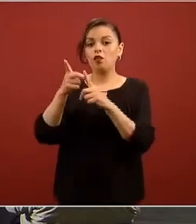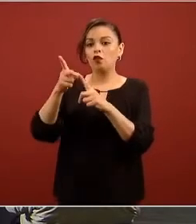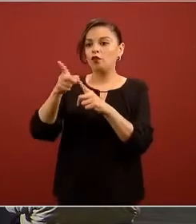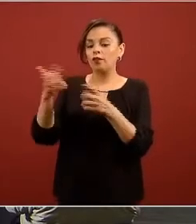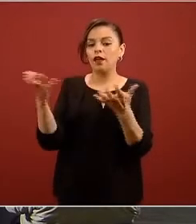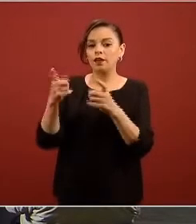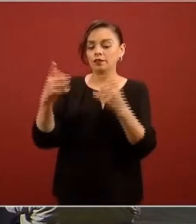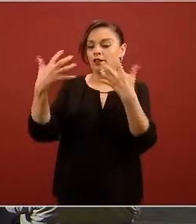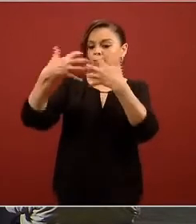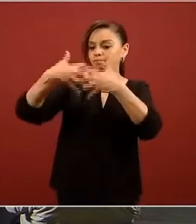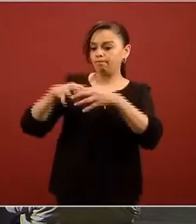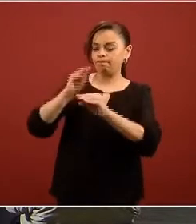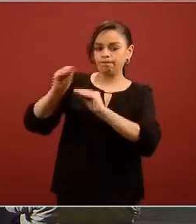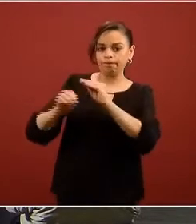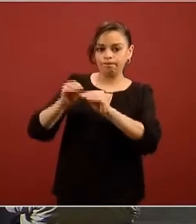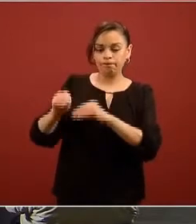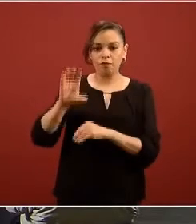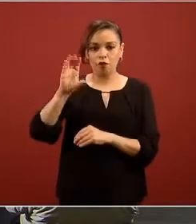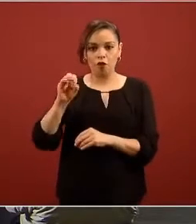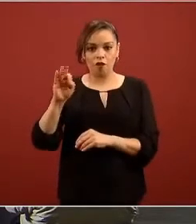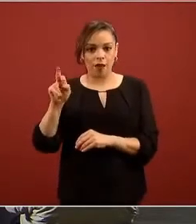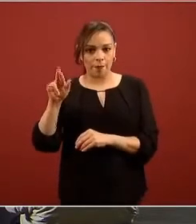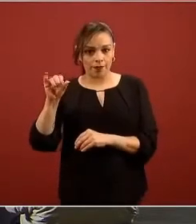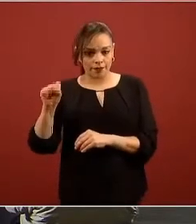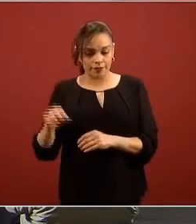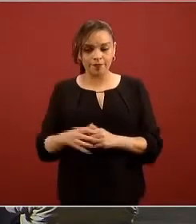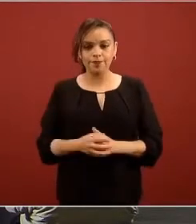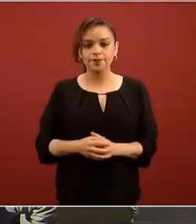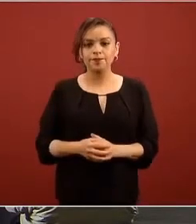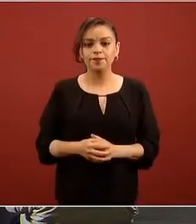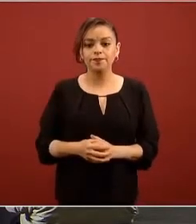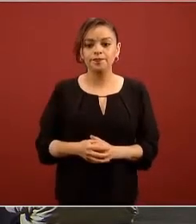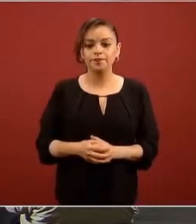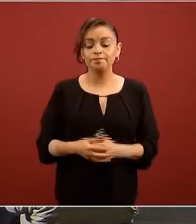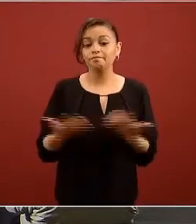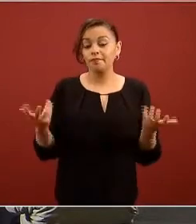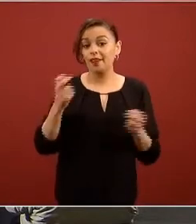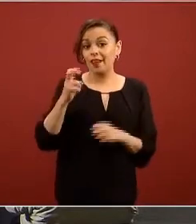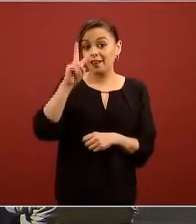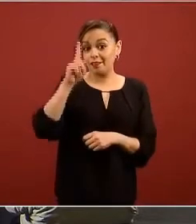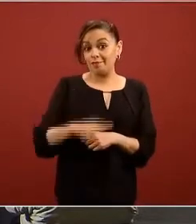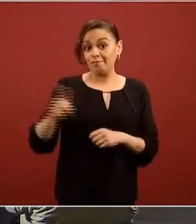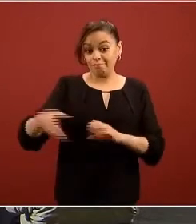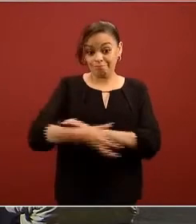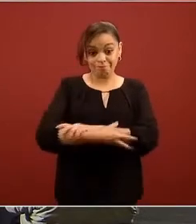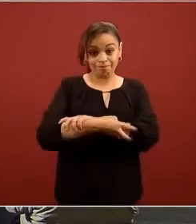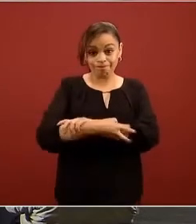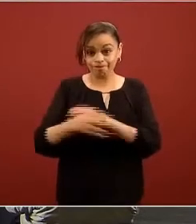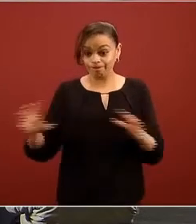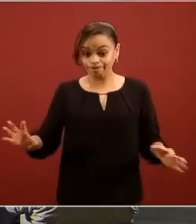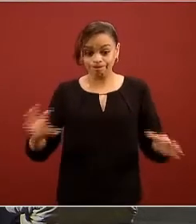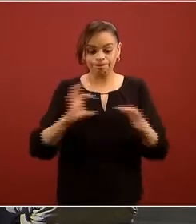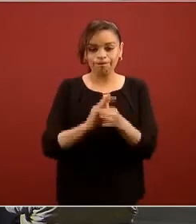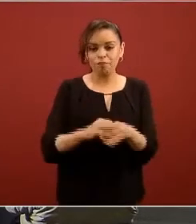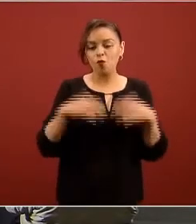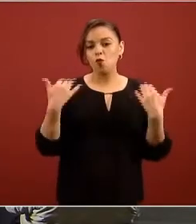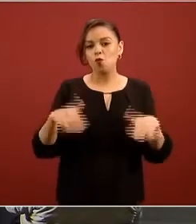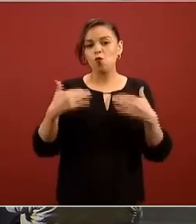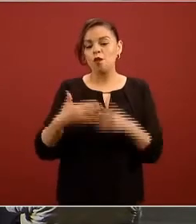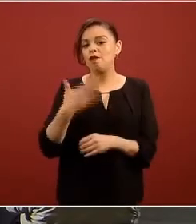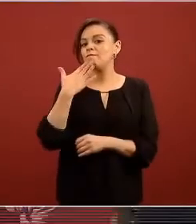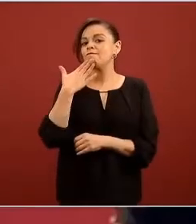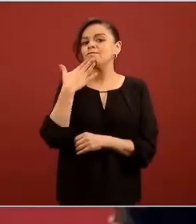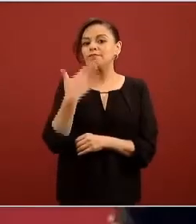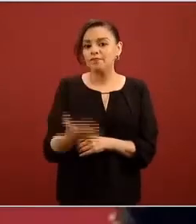encontramos una alianza pues realmente muy positiva con una empresa aliar